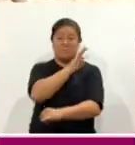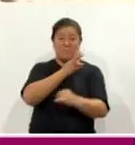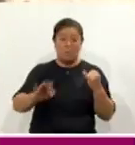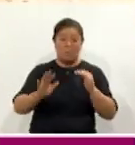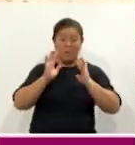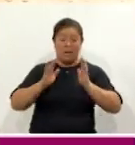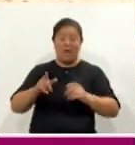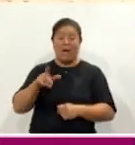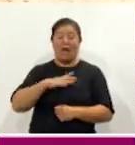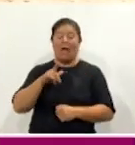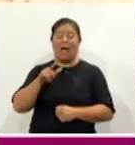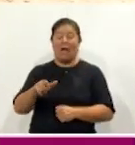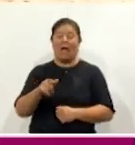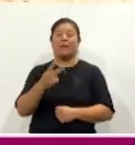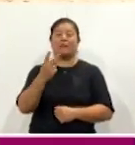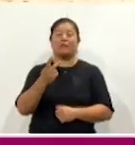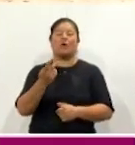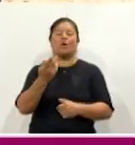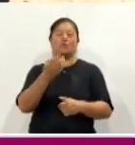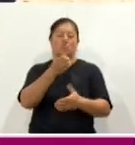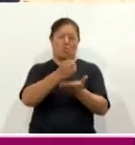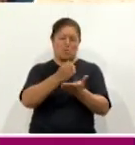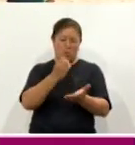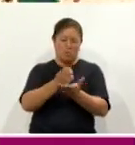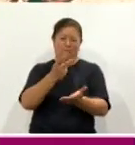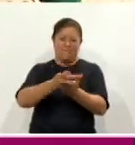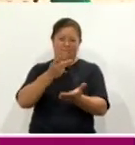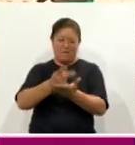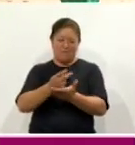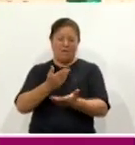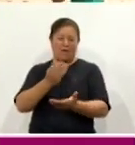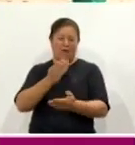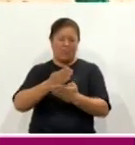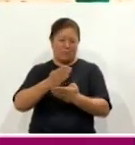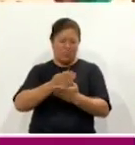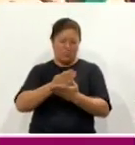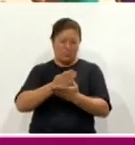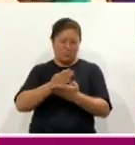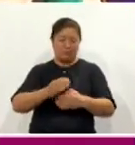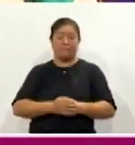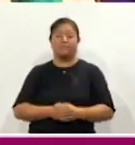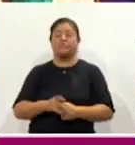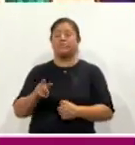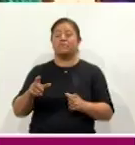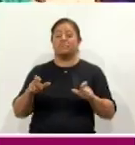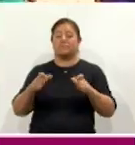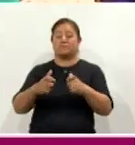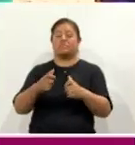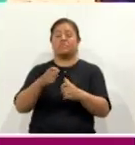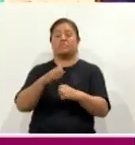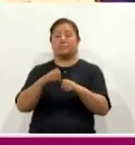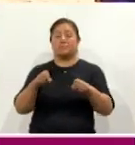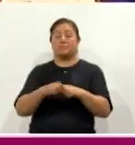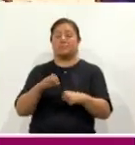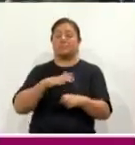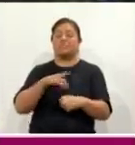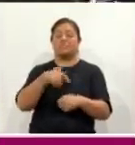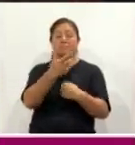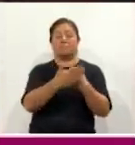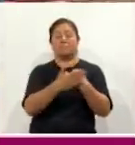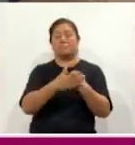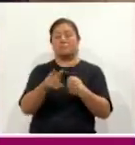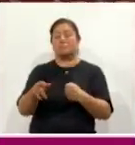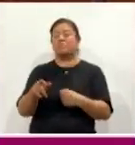que comprenden las contiendas por las medallas de bronce, plata y el oro. La confirmación de los equipos se dará en los siguientes días, cuando las confederaciones